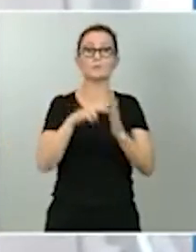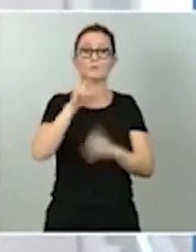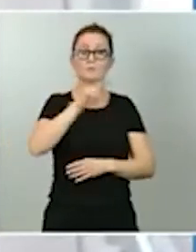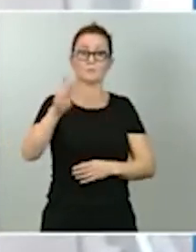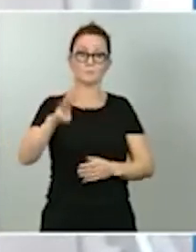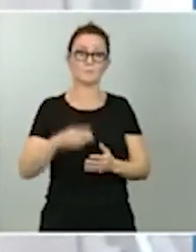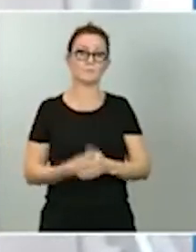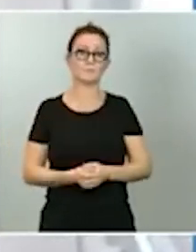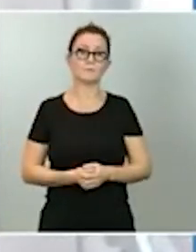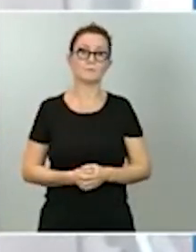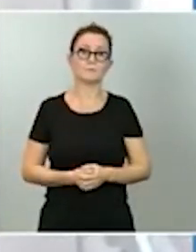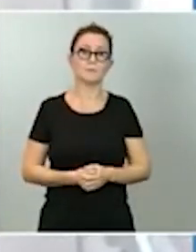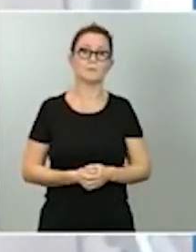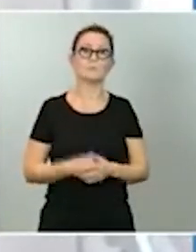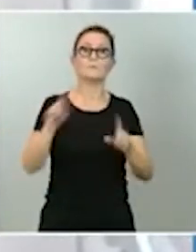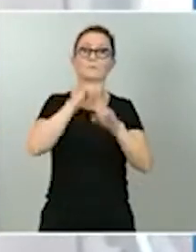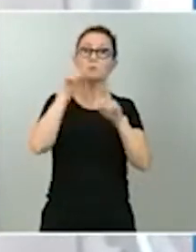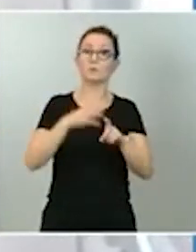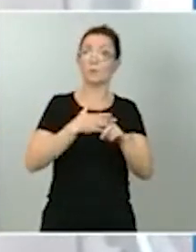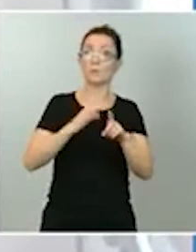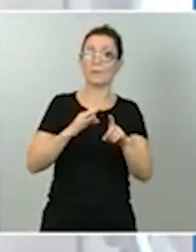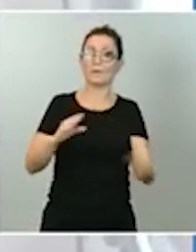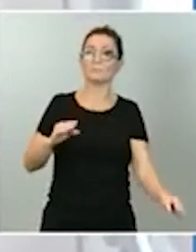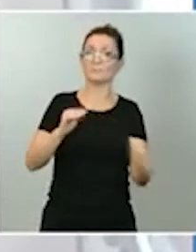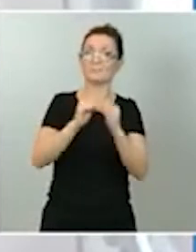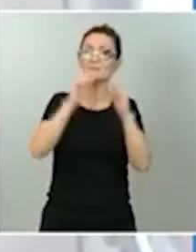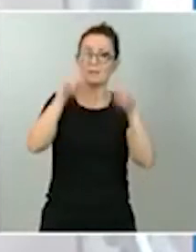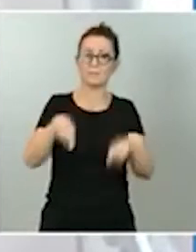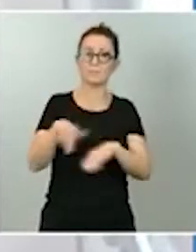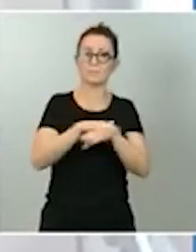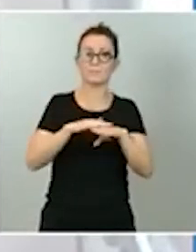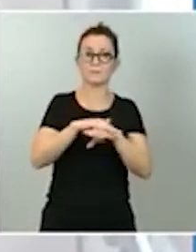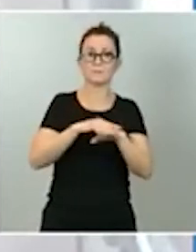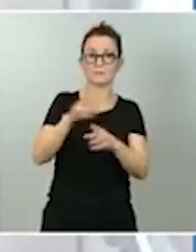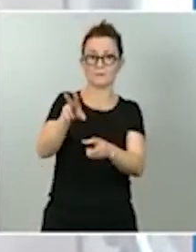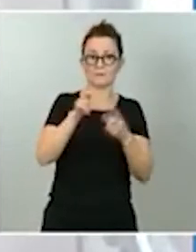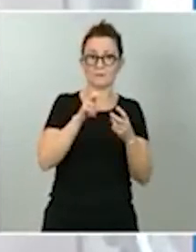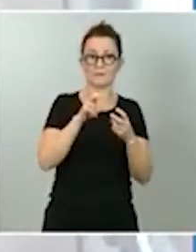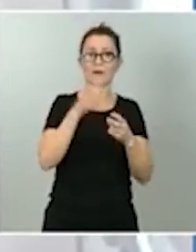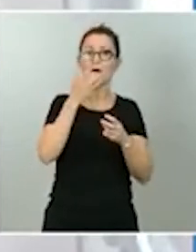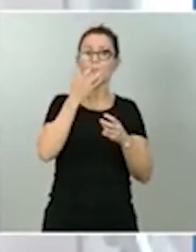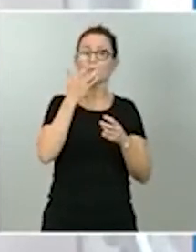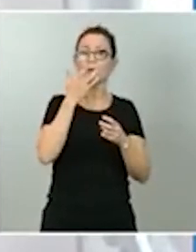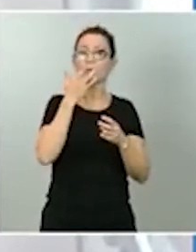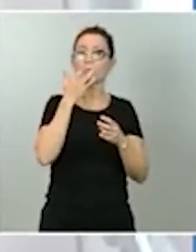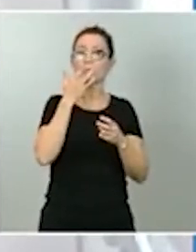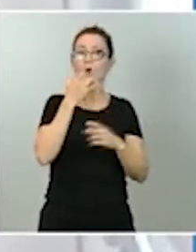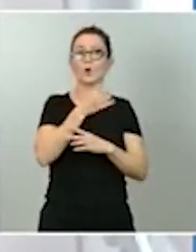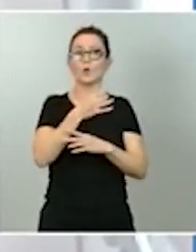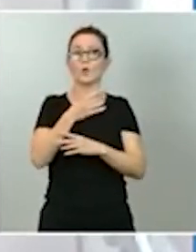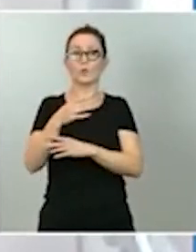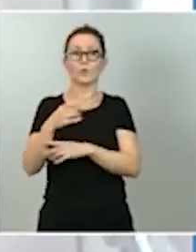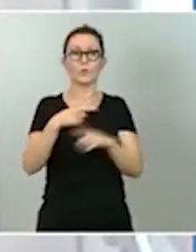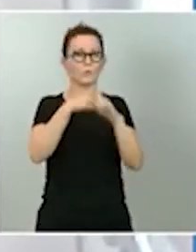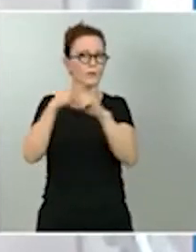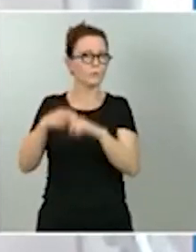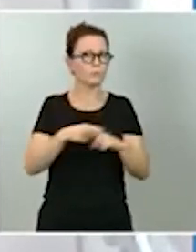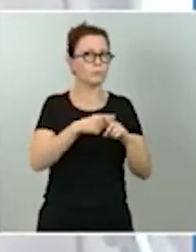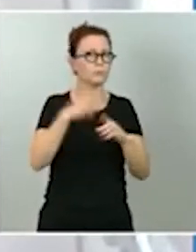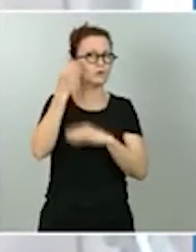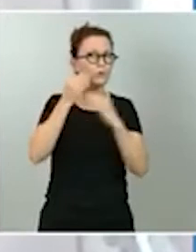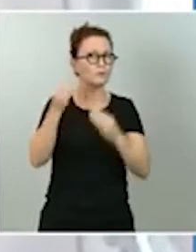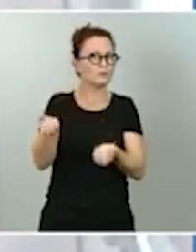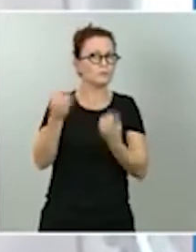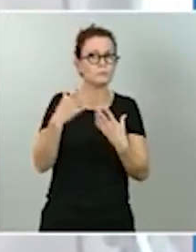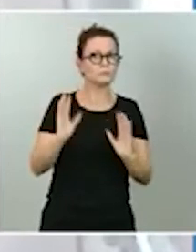llegar a ser incluso compartida con la ministra de Hacienda respecto al ratio de deuda PIB que creo que no lo ha dado usted, solo nos ha comentado que